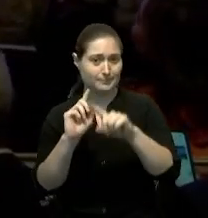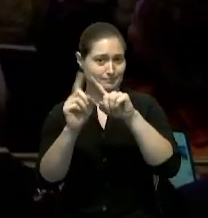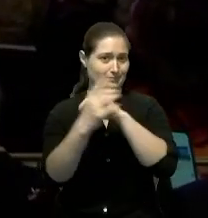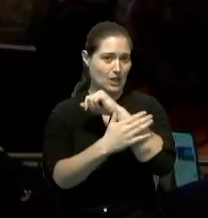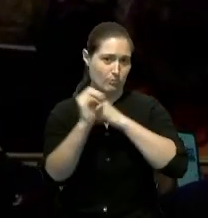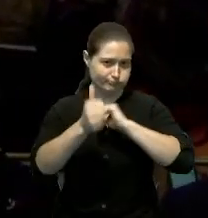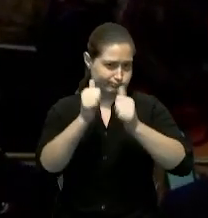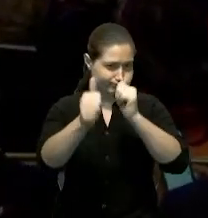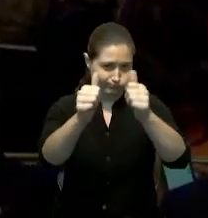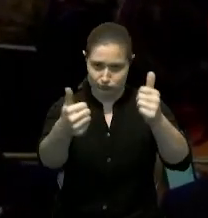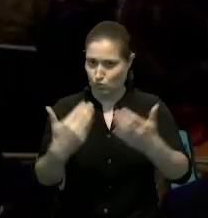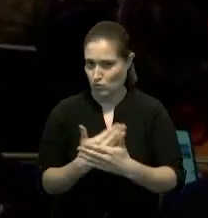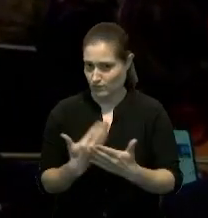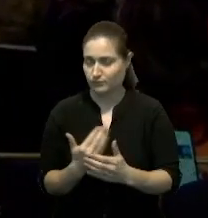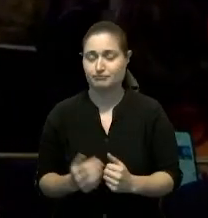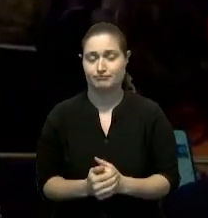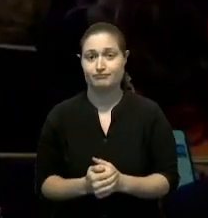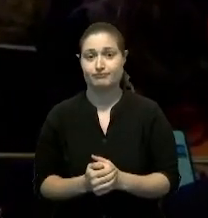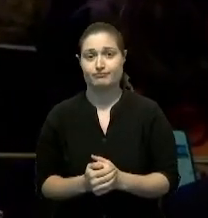Hemos logrado,